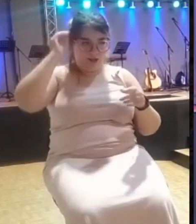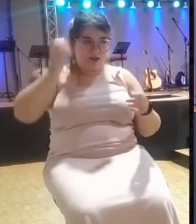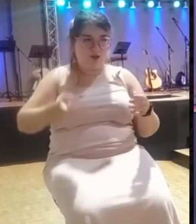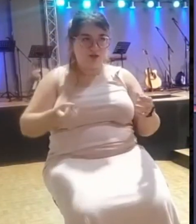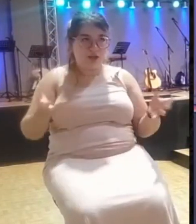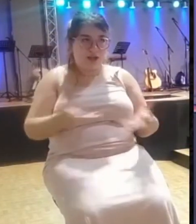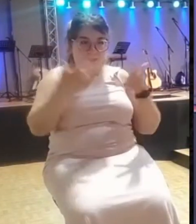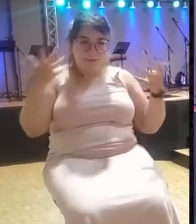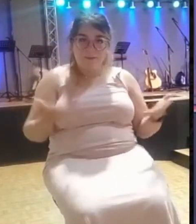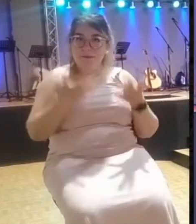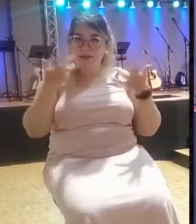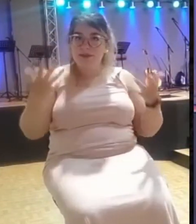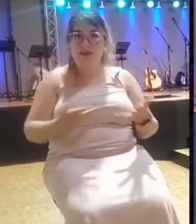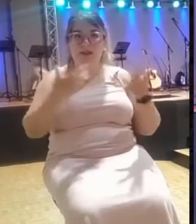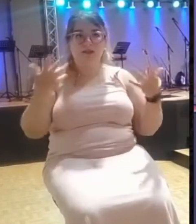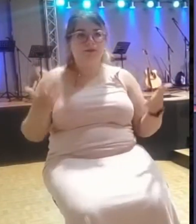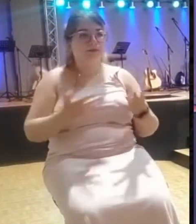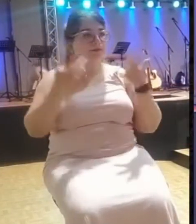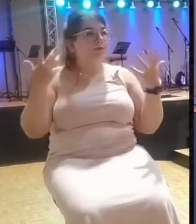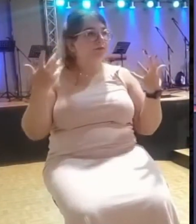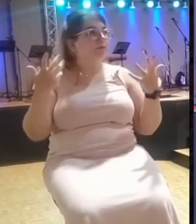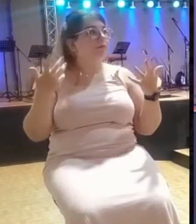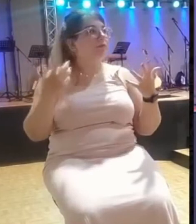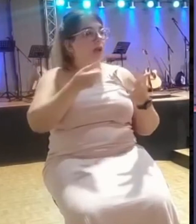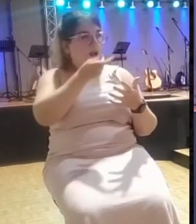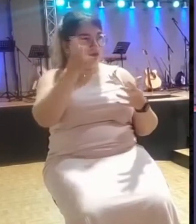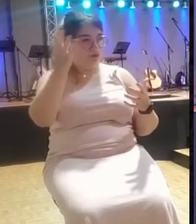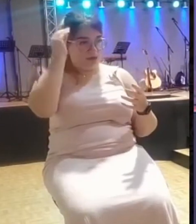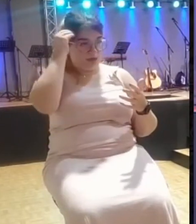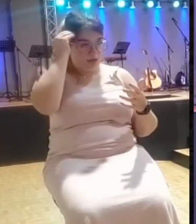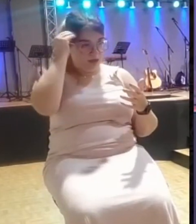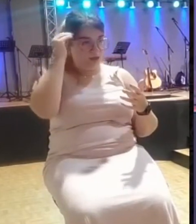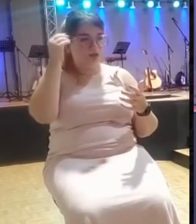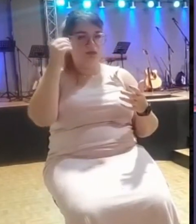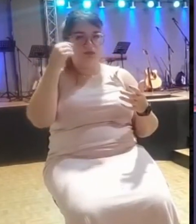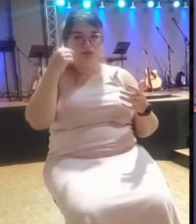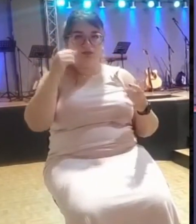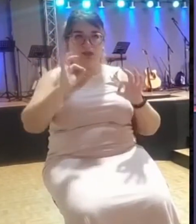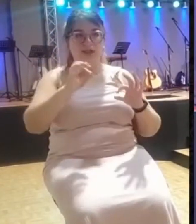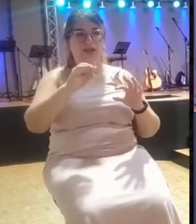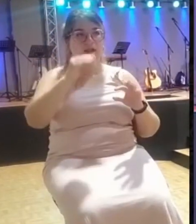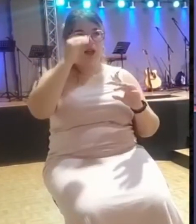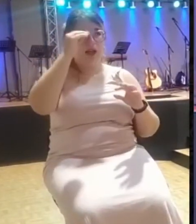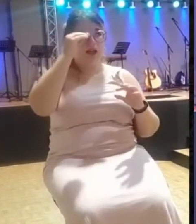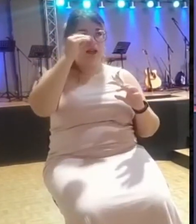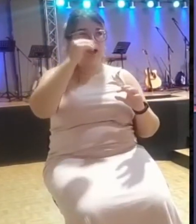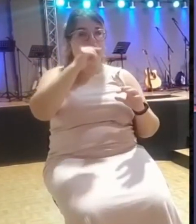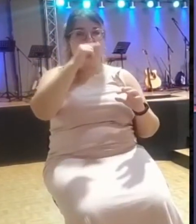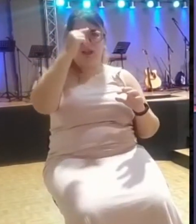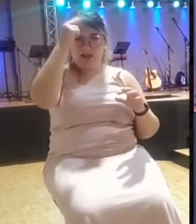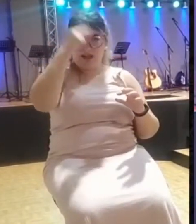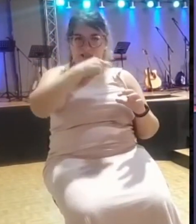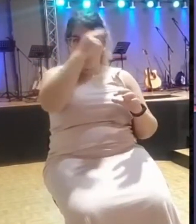había gitanos que se consideraban católicos, que no eran nada, o sea, no eran nada, y aparte violentos. Y